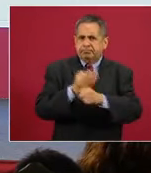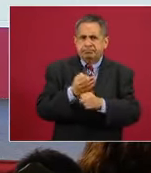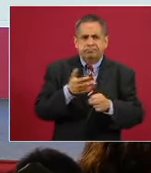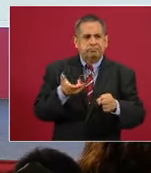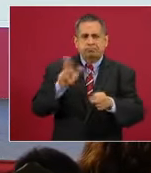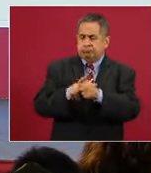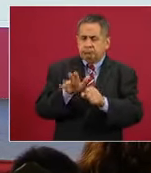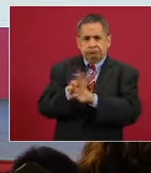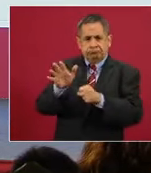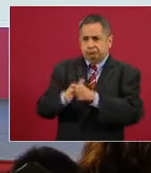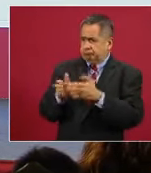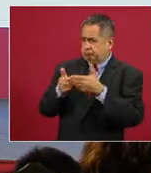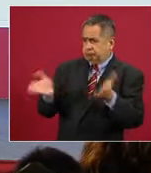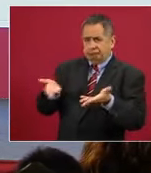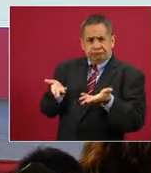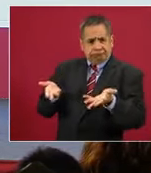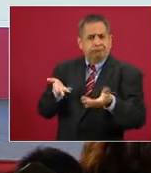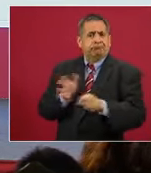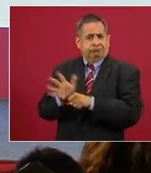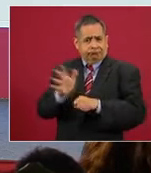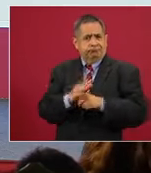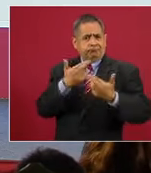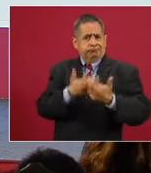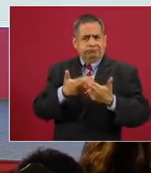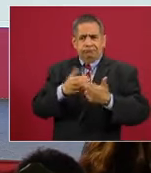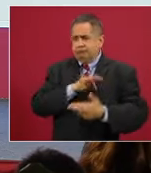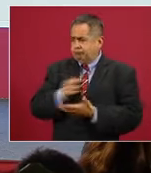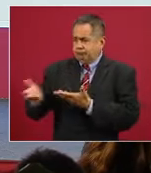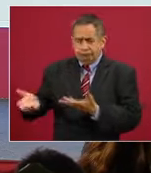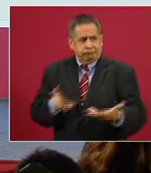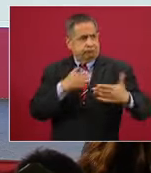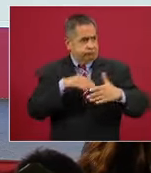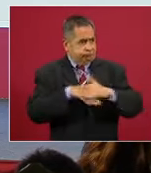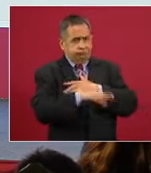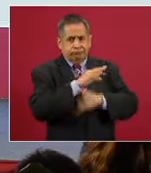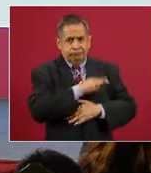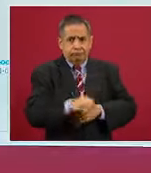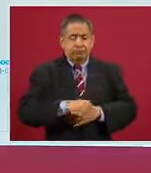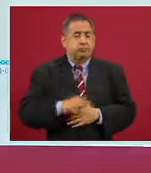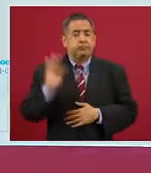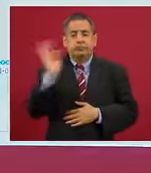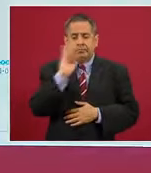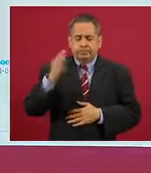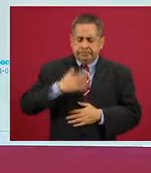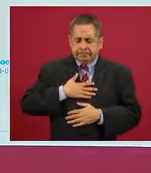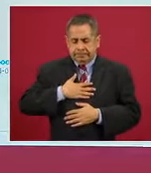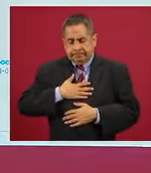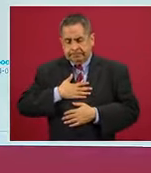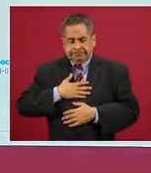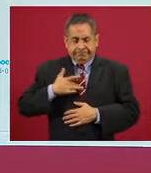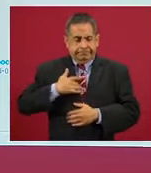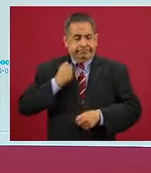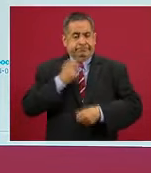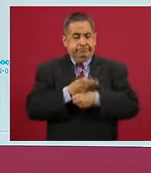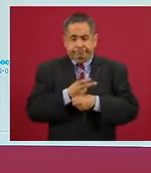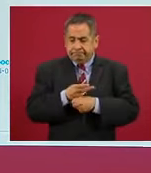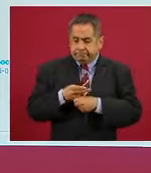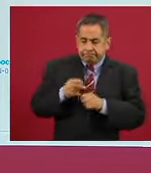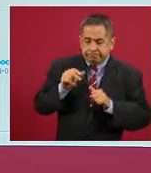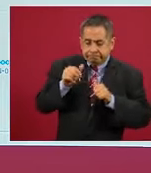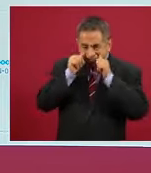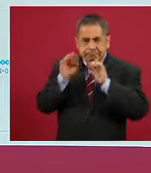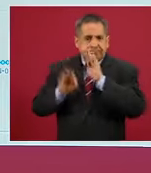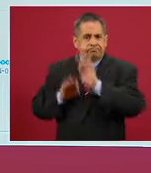disponibles, los hospitales tienen posibilidad de atenderle. Si usted llega temprano, se pueden hacer múltiples